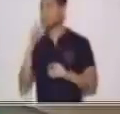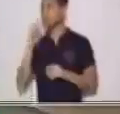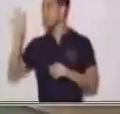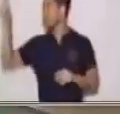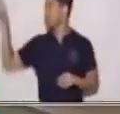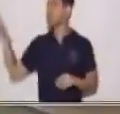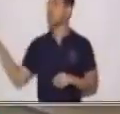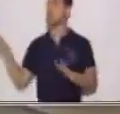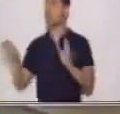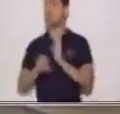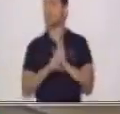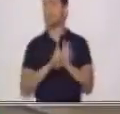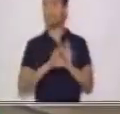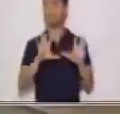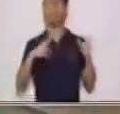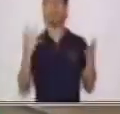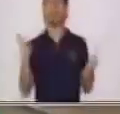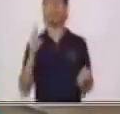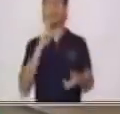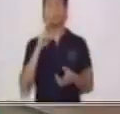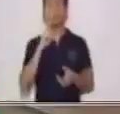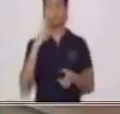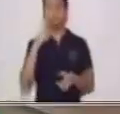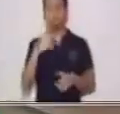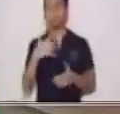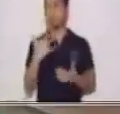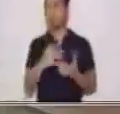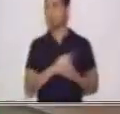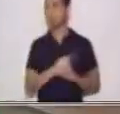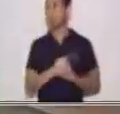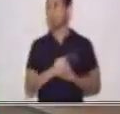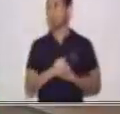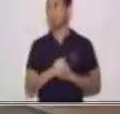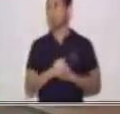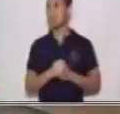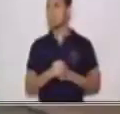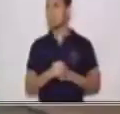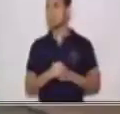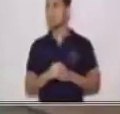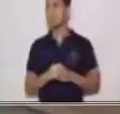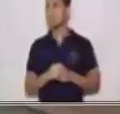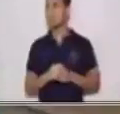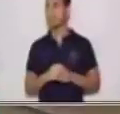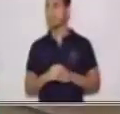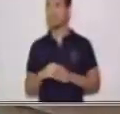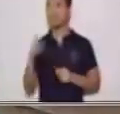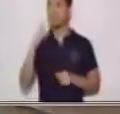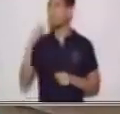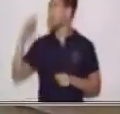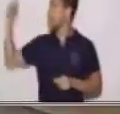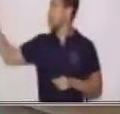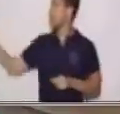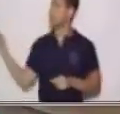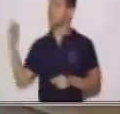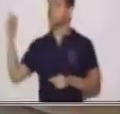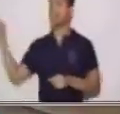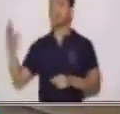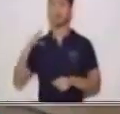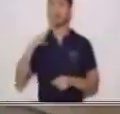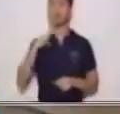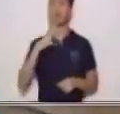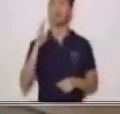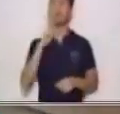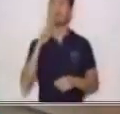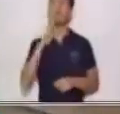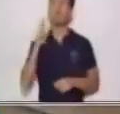según los verbos que ya vimos. Por ejemplo, ¿cuál de estos corresponde al